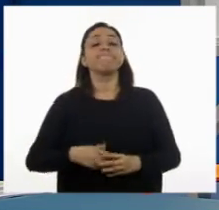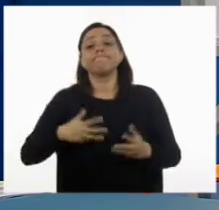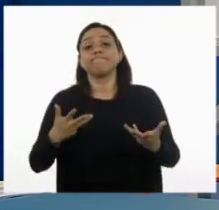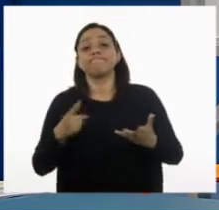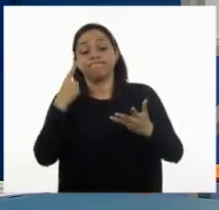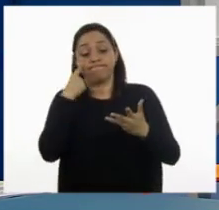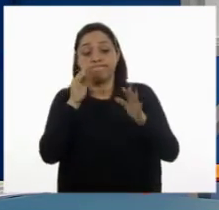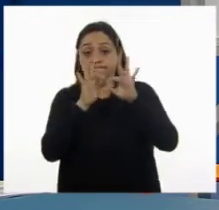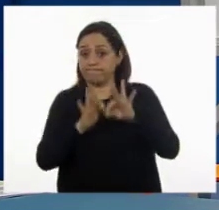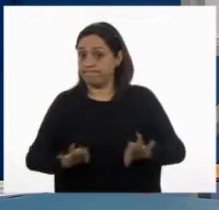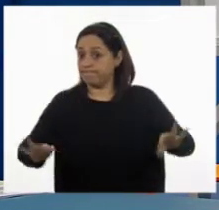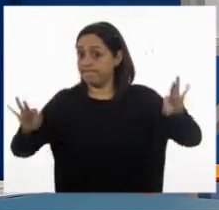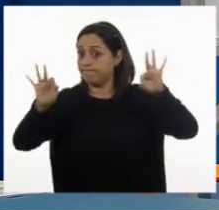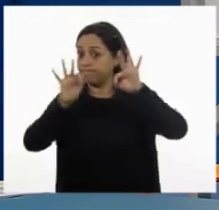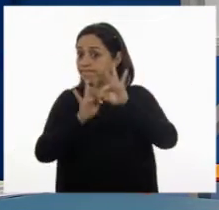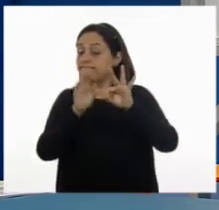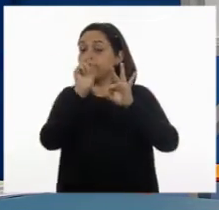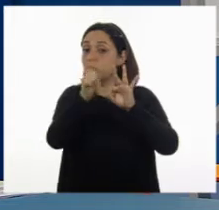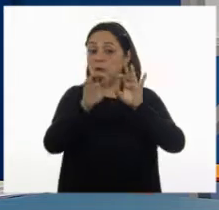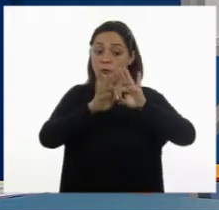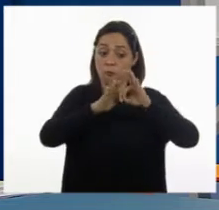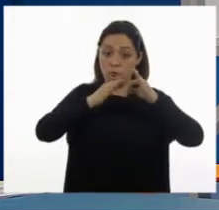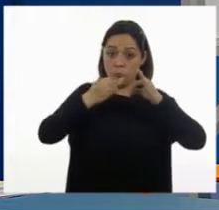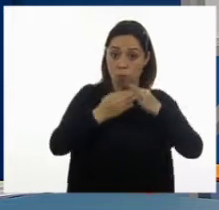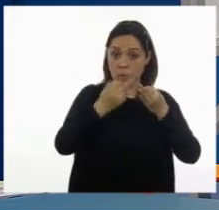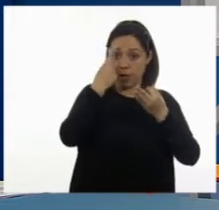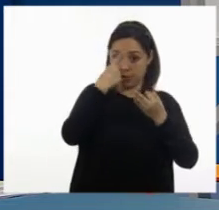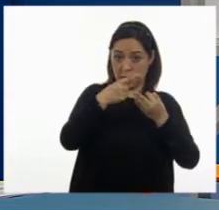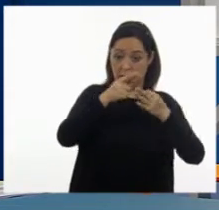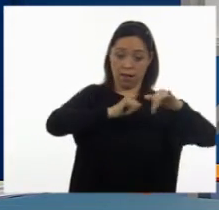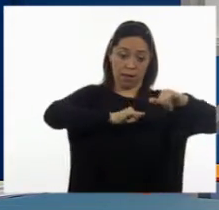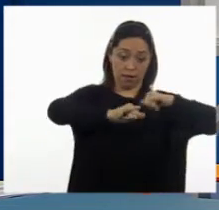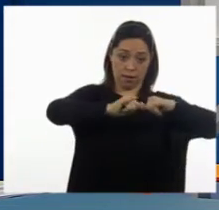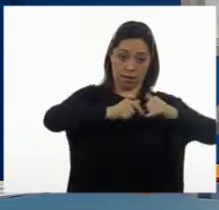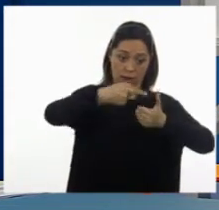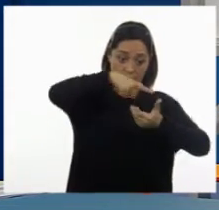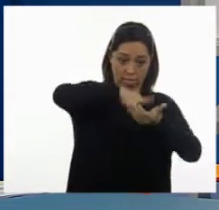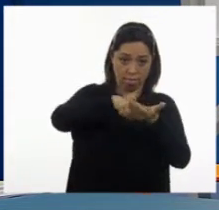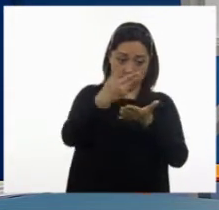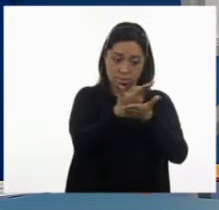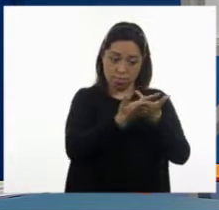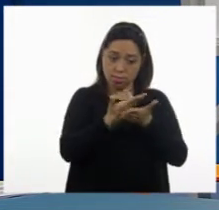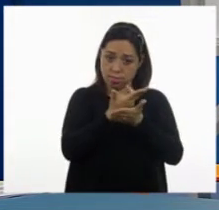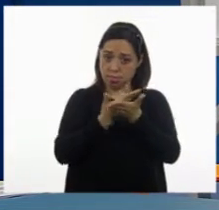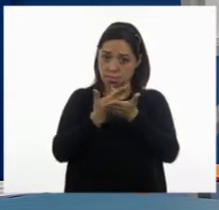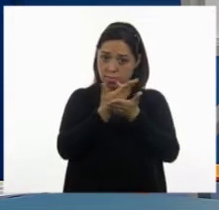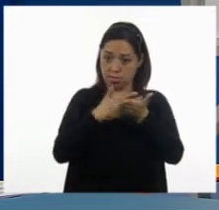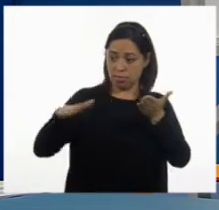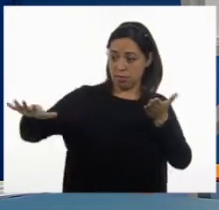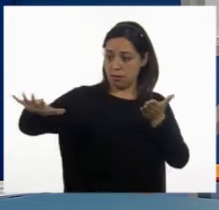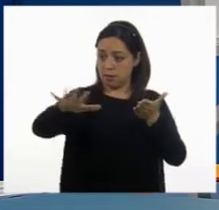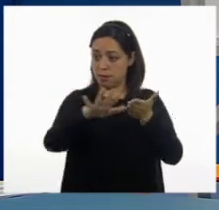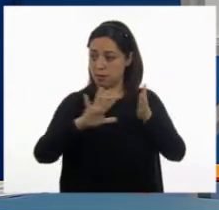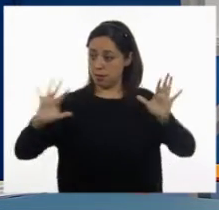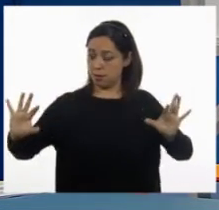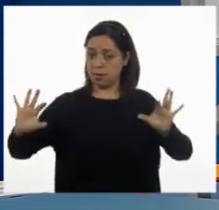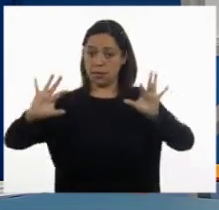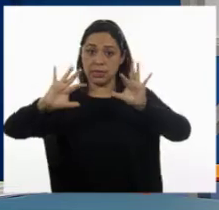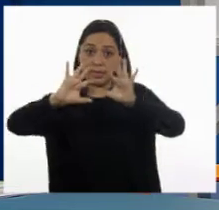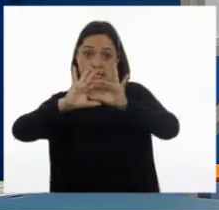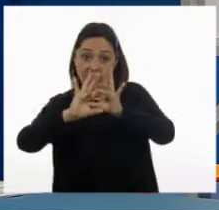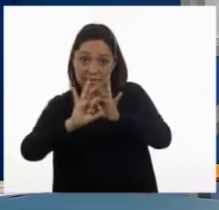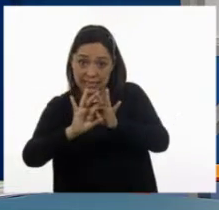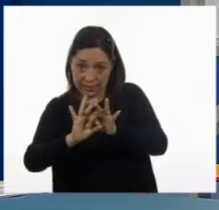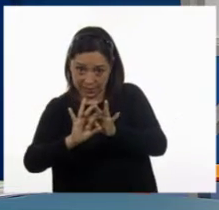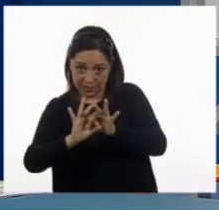importante es que los sistemas para representar la realidad espacial como los mapas y los sistemas de referencia de los que vamos a hablar